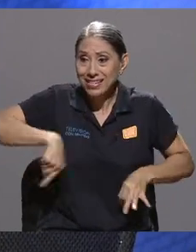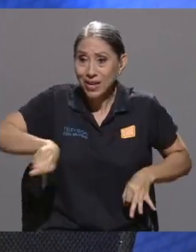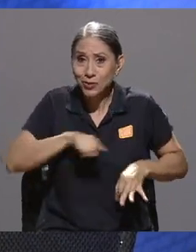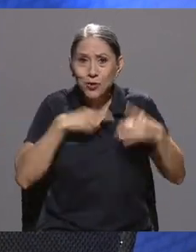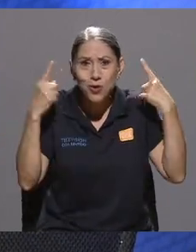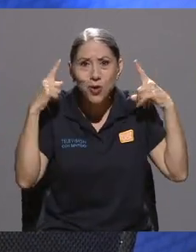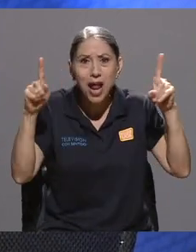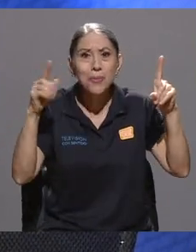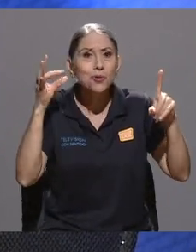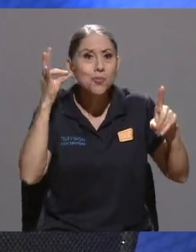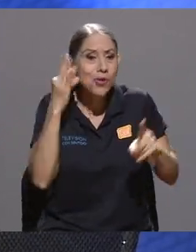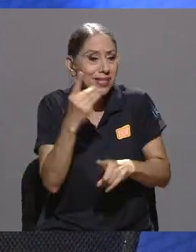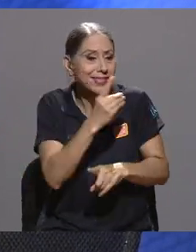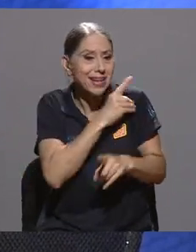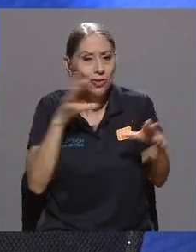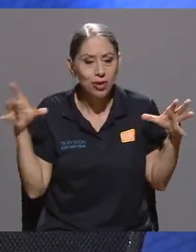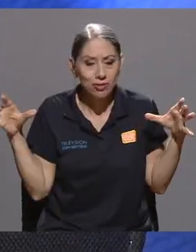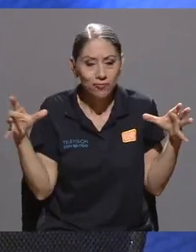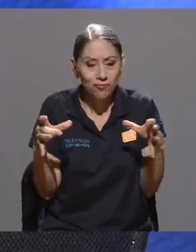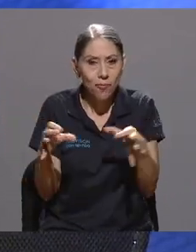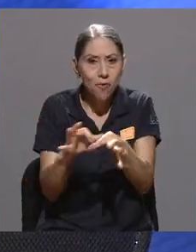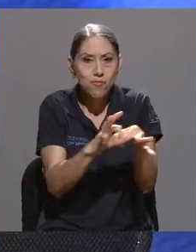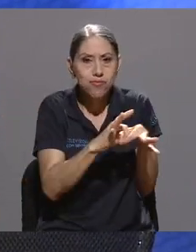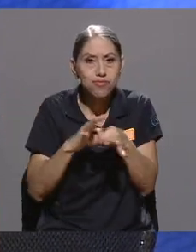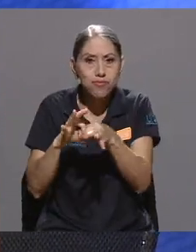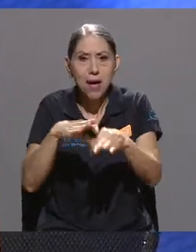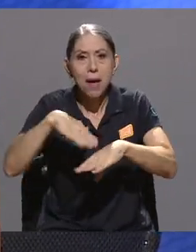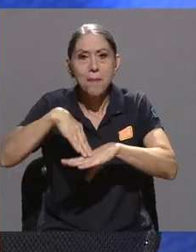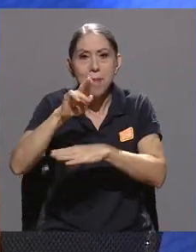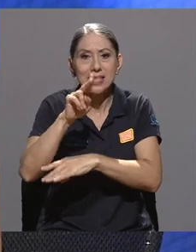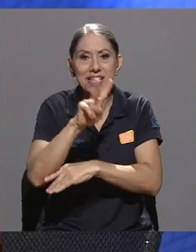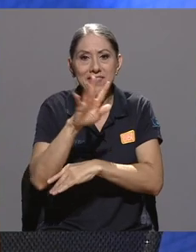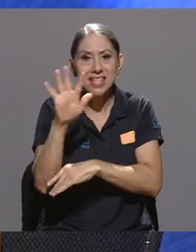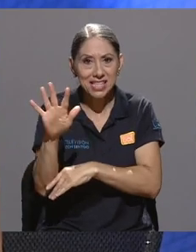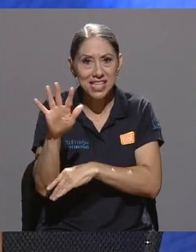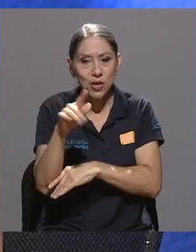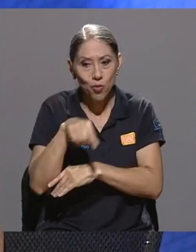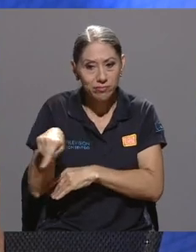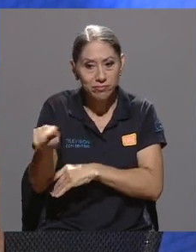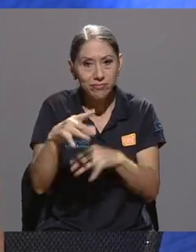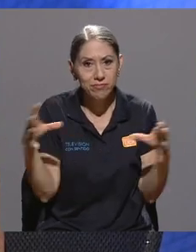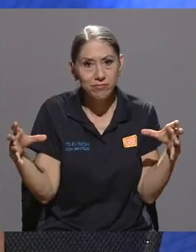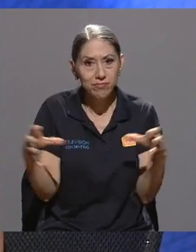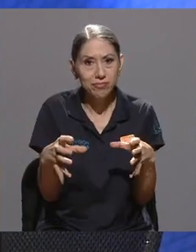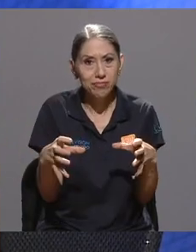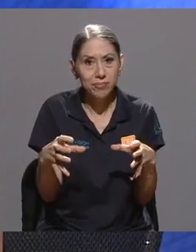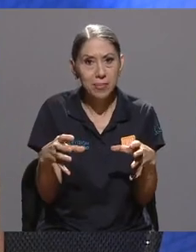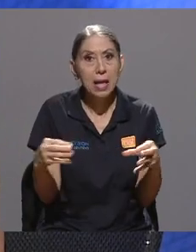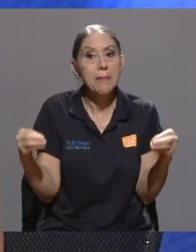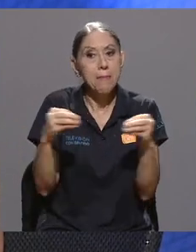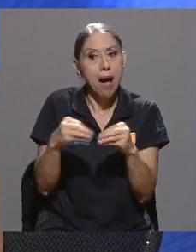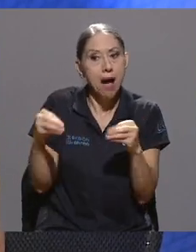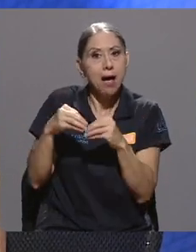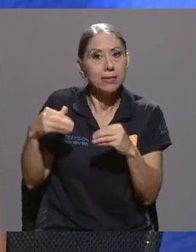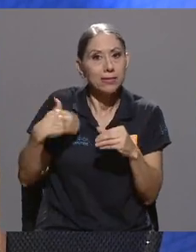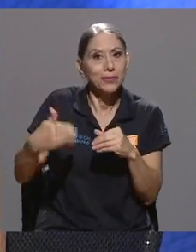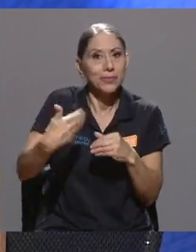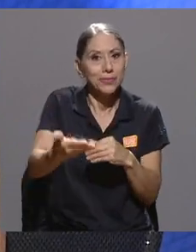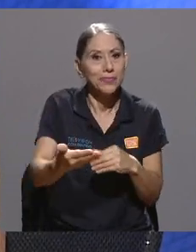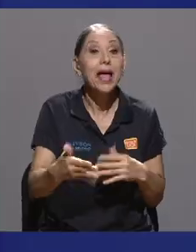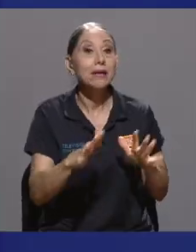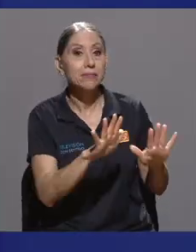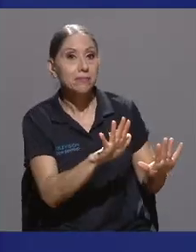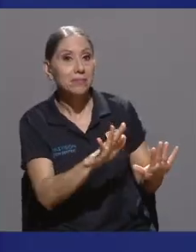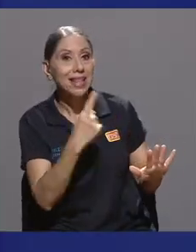unión, ¿no?, y que seamos más de 25 directoras que formamos parte y que, bueno, vienen muchas más a ser parte de eso. Déjeme